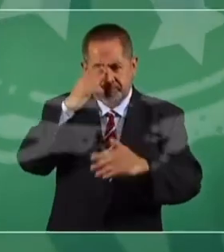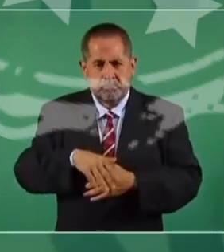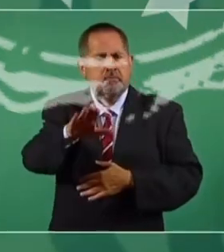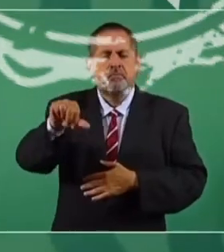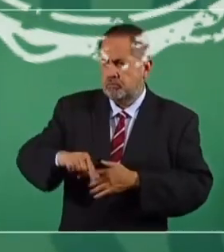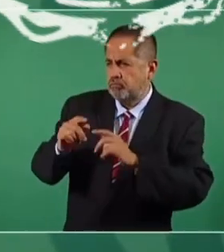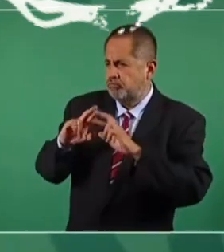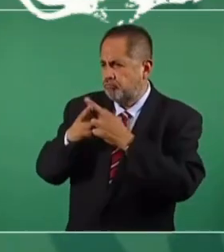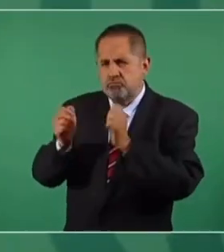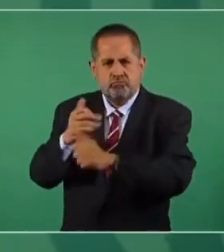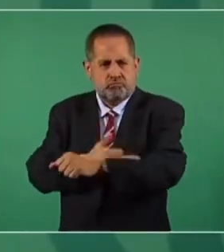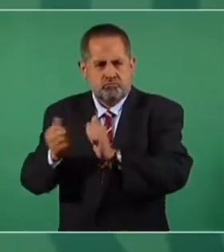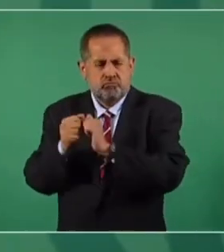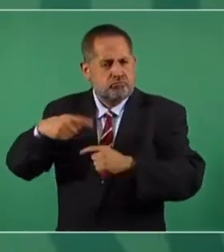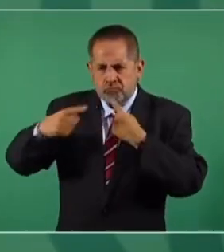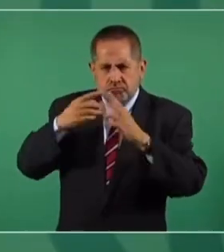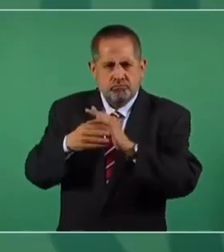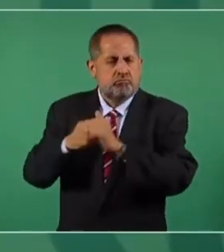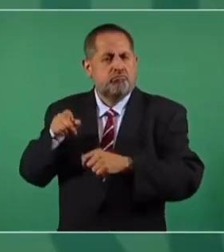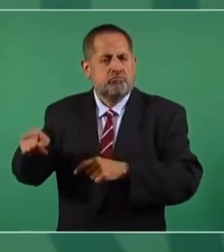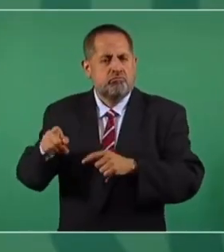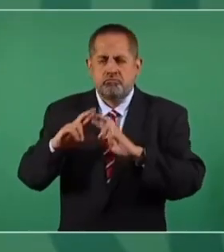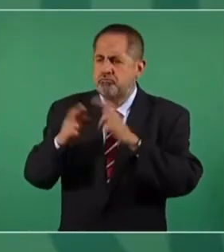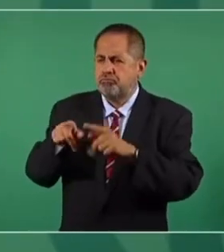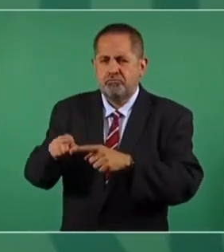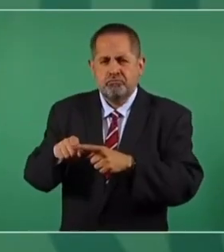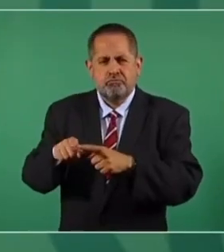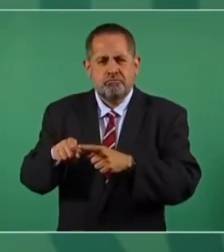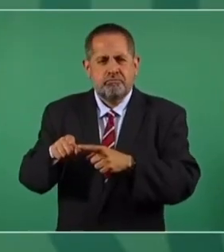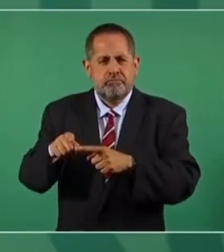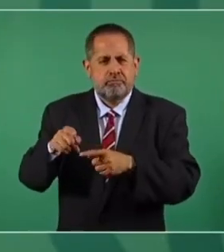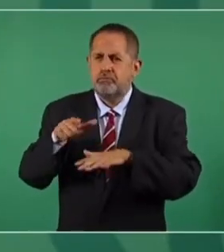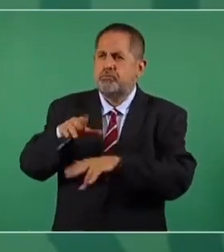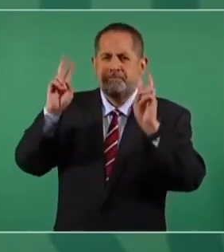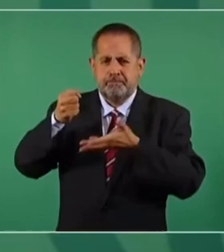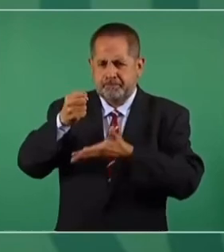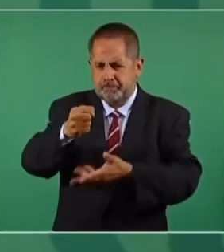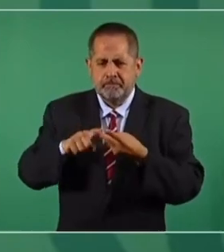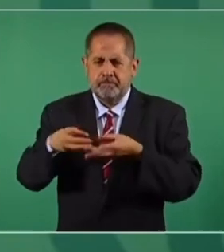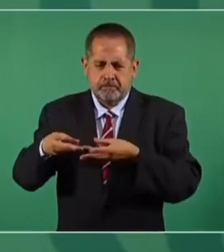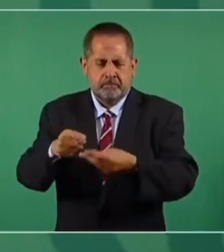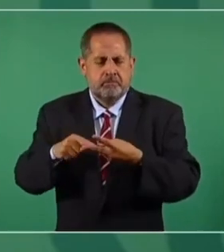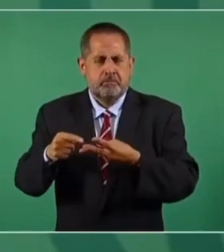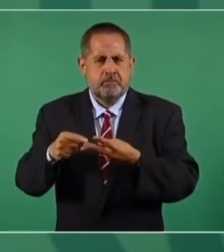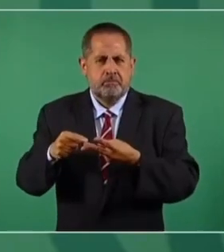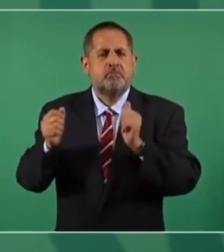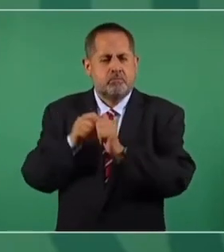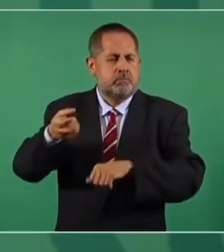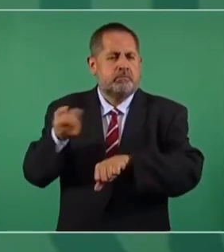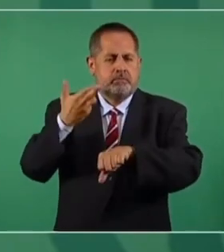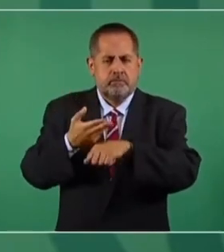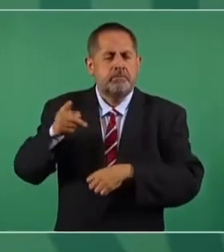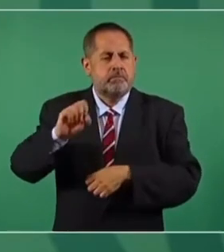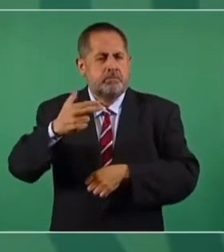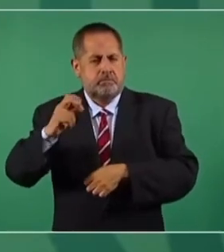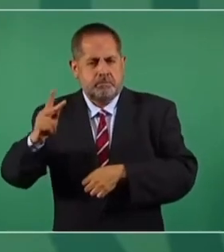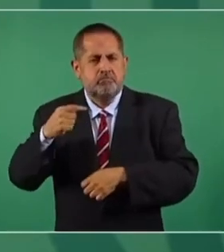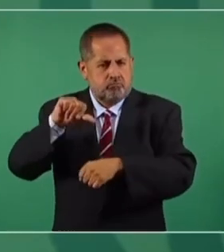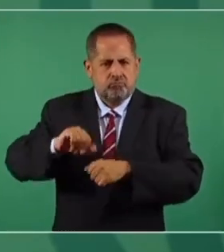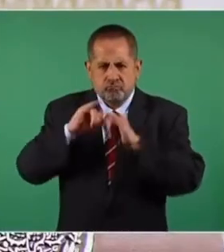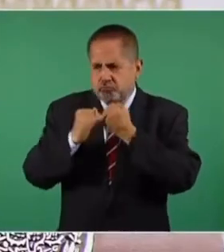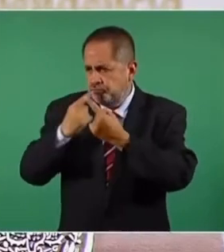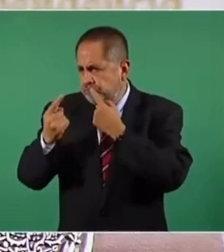Tengo una reunión con ellos una tarde, con ingresos, con presupuesto, con egresos y con el Secretario de Hacienda, para ver